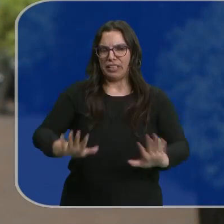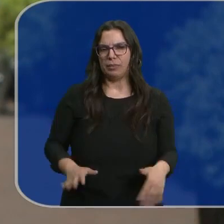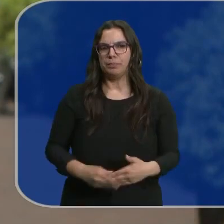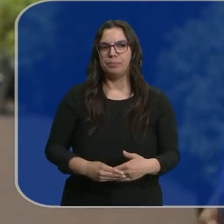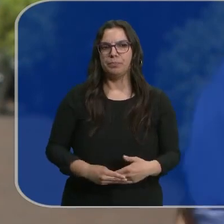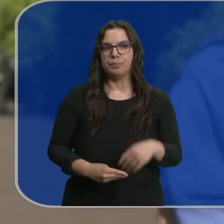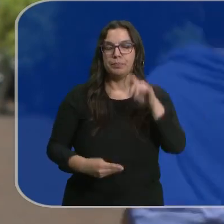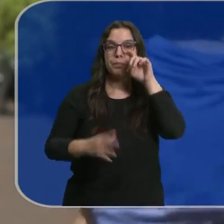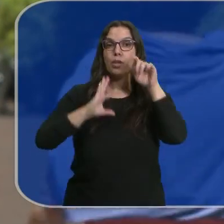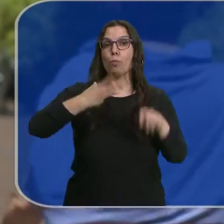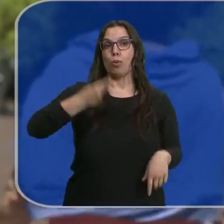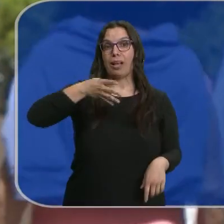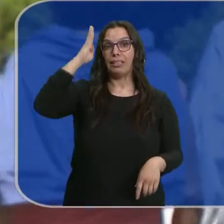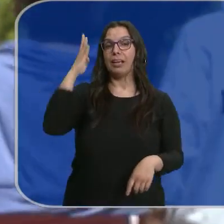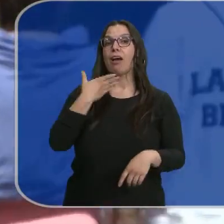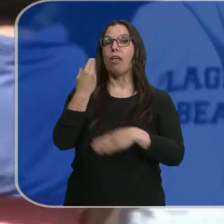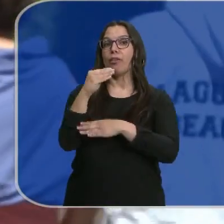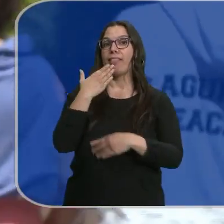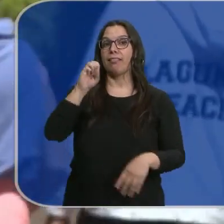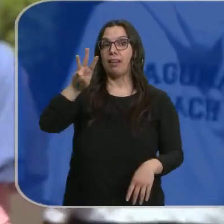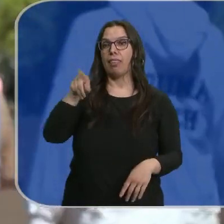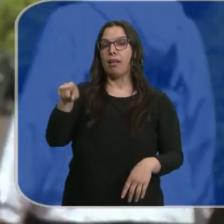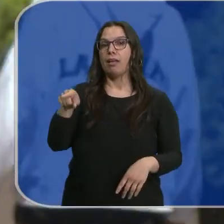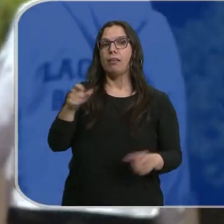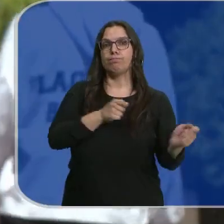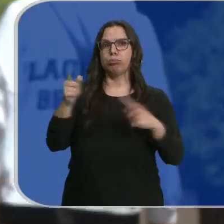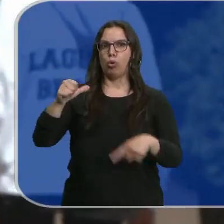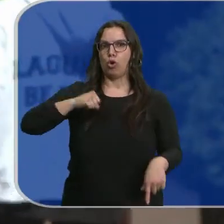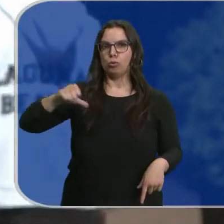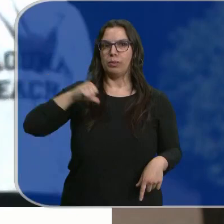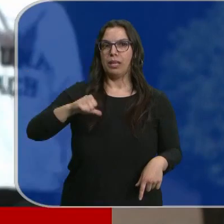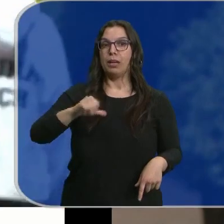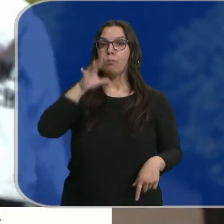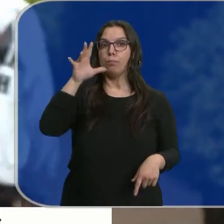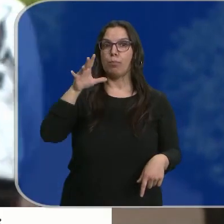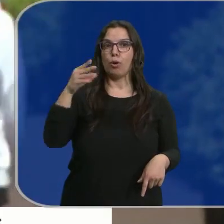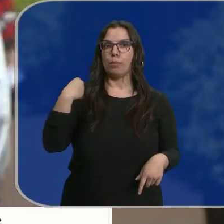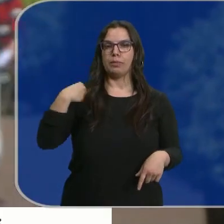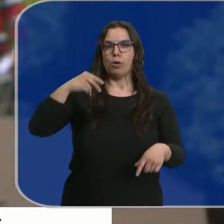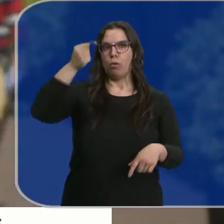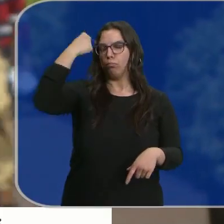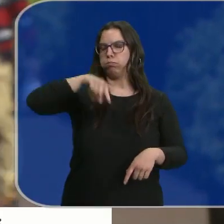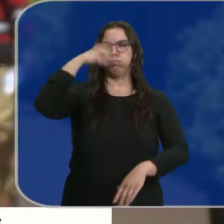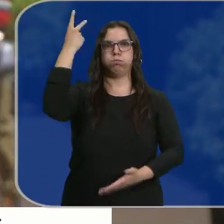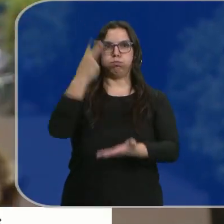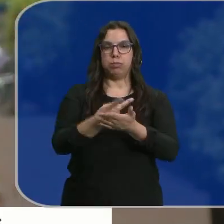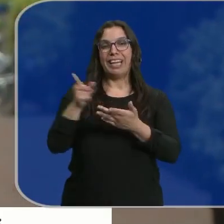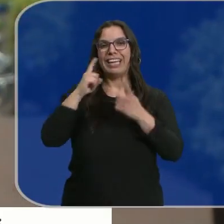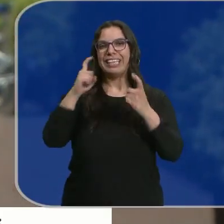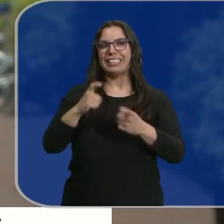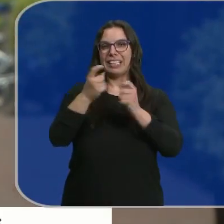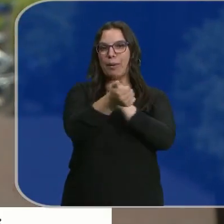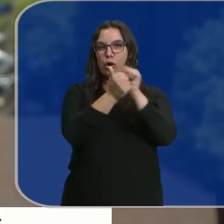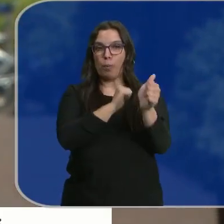En Cartagena, en Murcia, un adolescente de 13 años ha terminado en el hospital tras caer al suelo inconsciente cuando intentaba